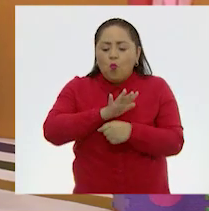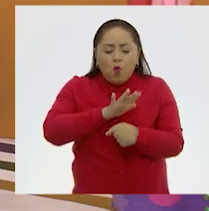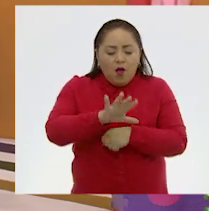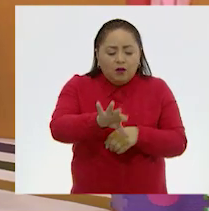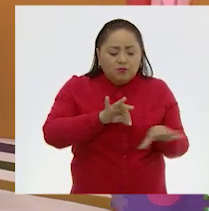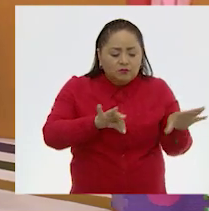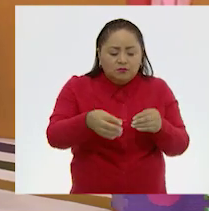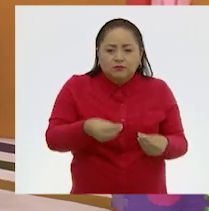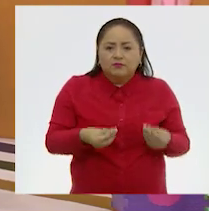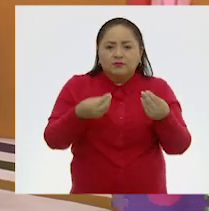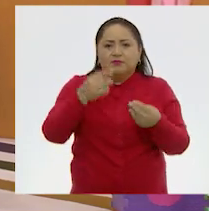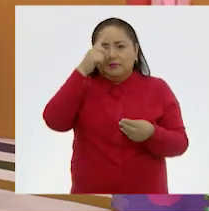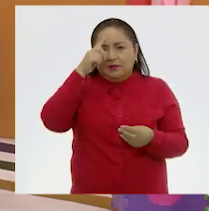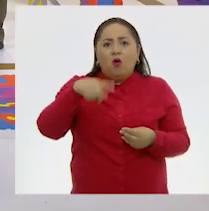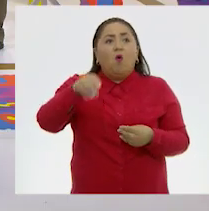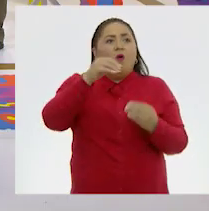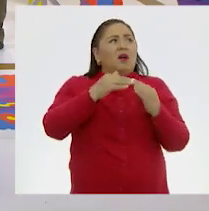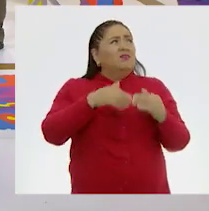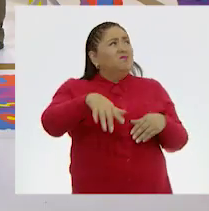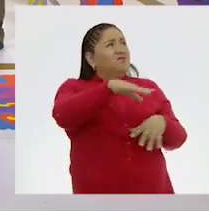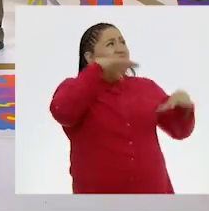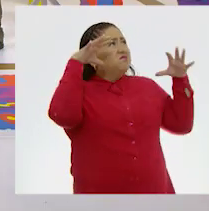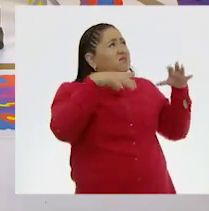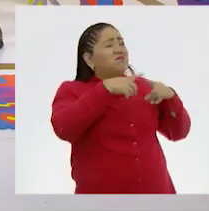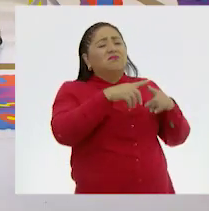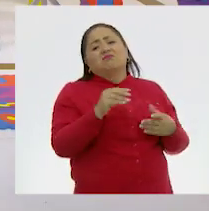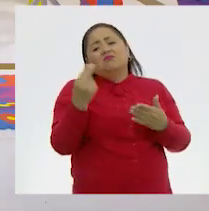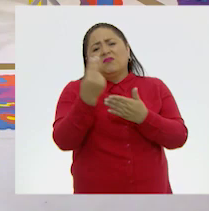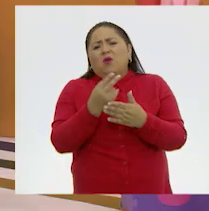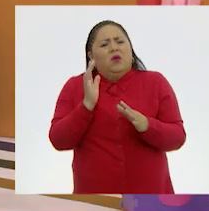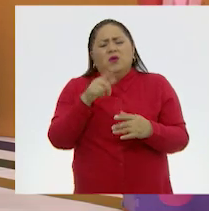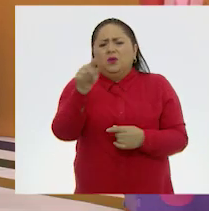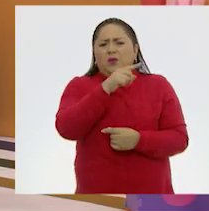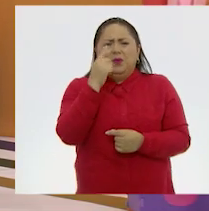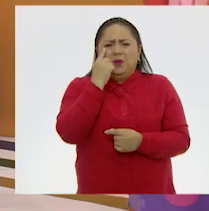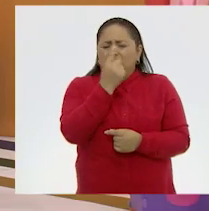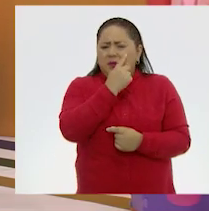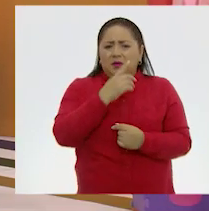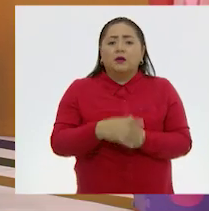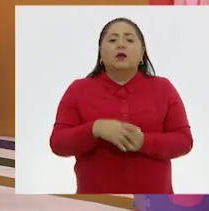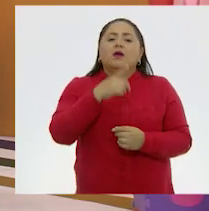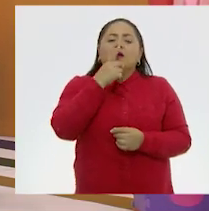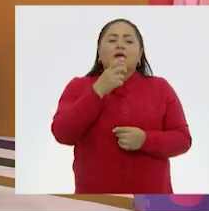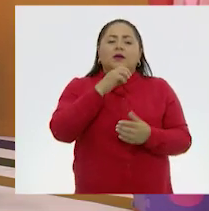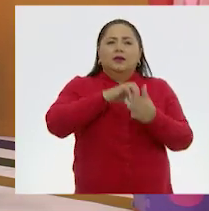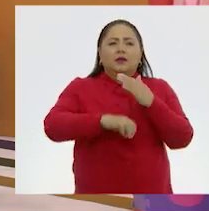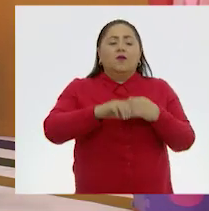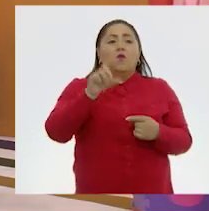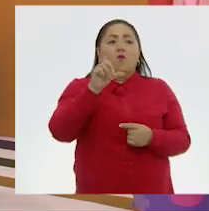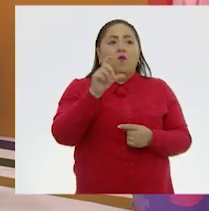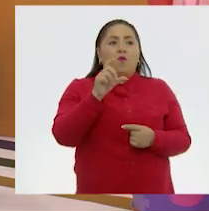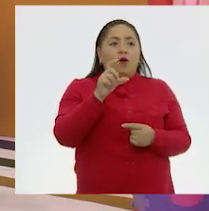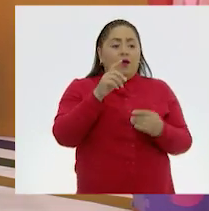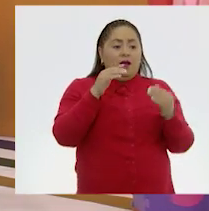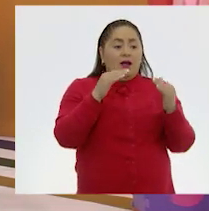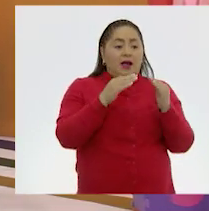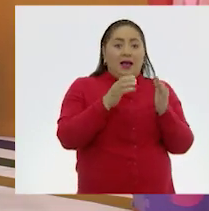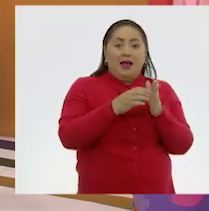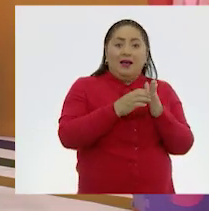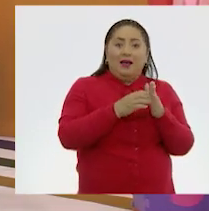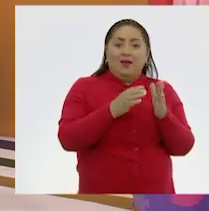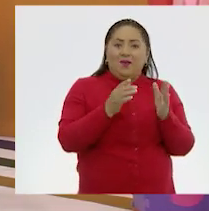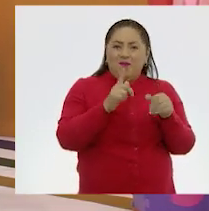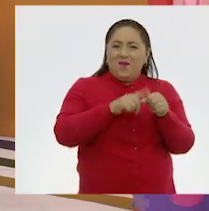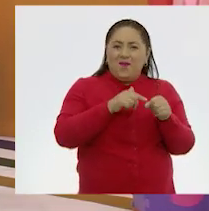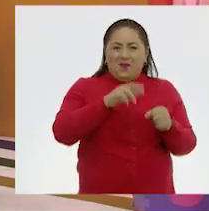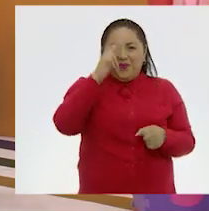en el contexto donde vivimos, ¿no? Y en este caso, por ejemplo, nosotros cuando tenemos nuestra caja de colores